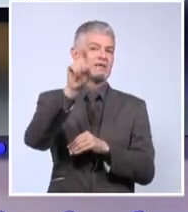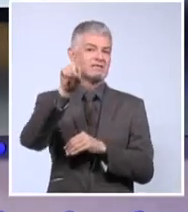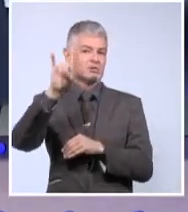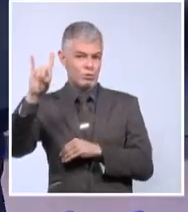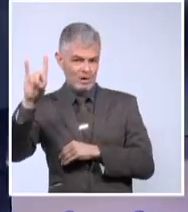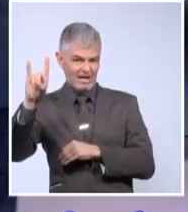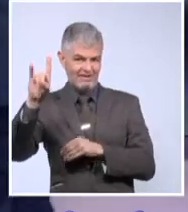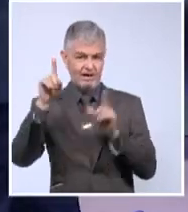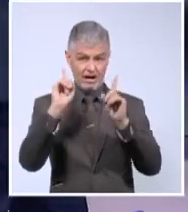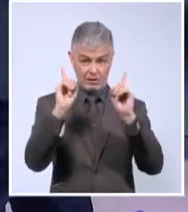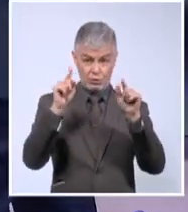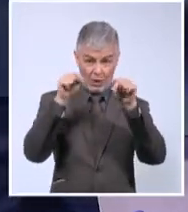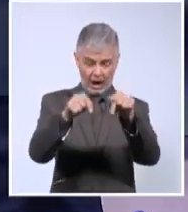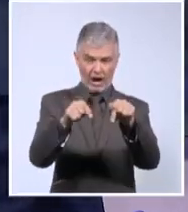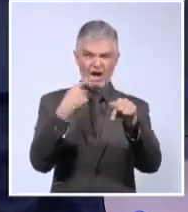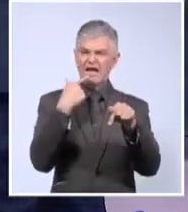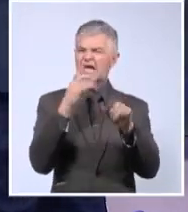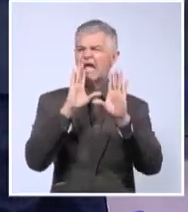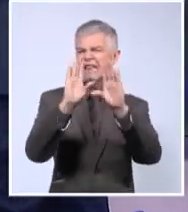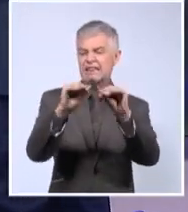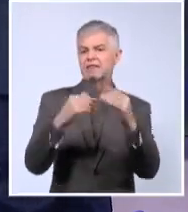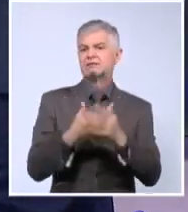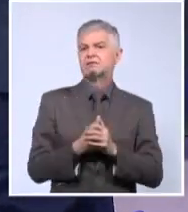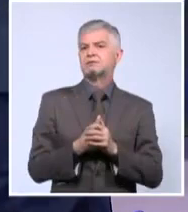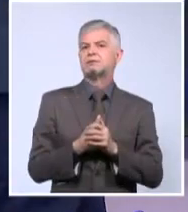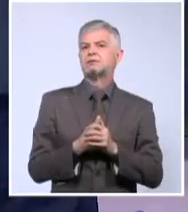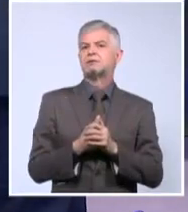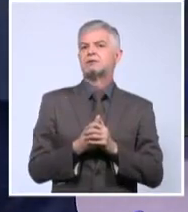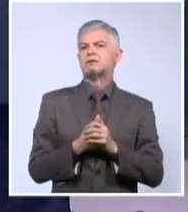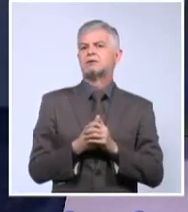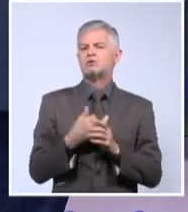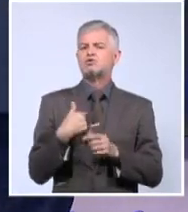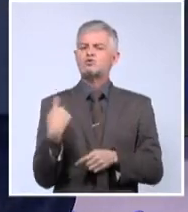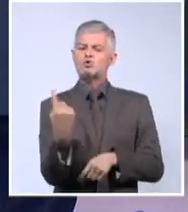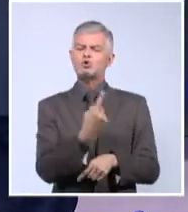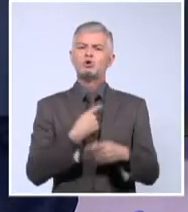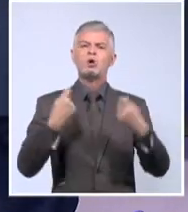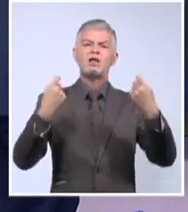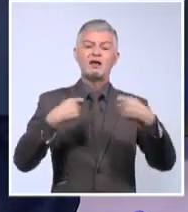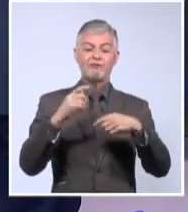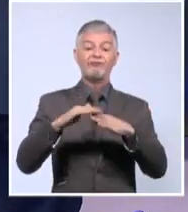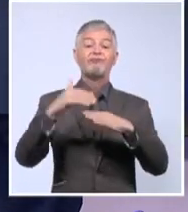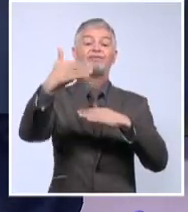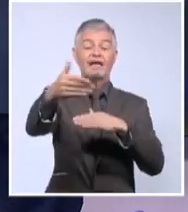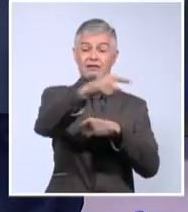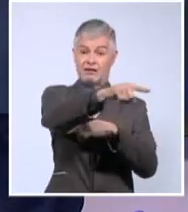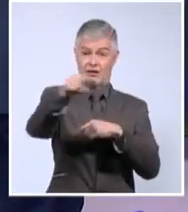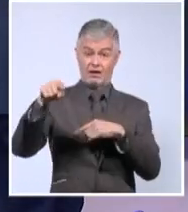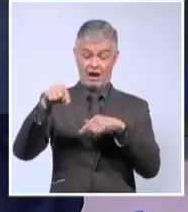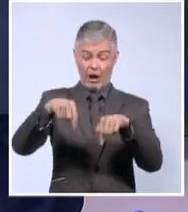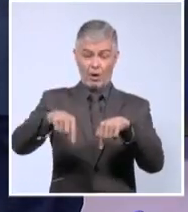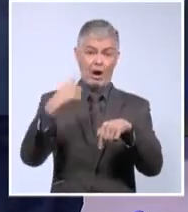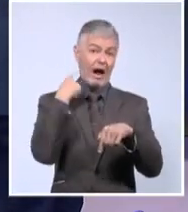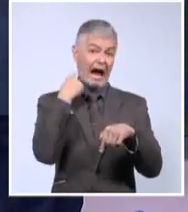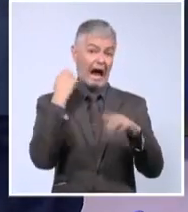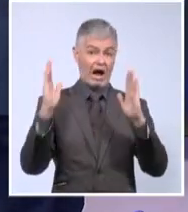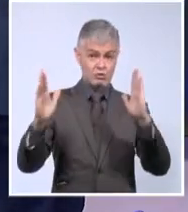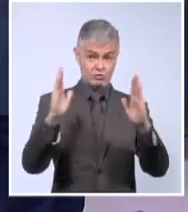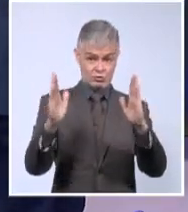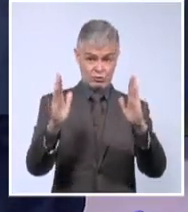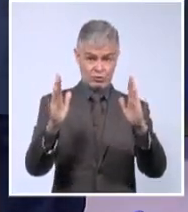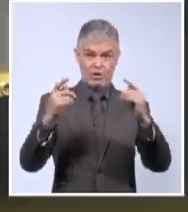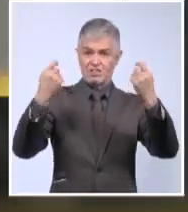en esa misma reunión. Vamos a ver parte de lo que él dijo. Tenemos frente a nosotros un año que tiene que ser